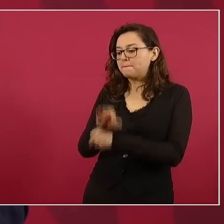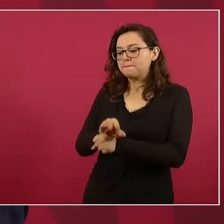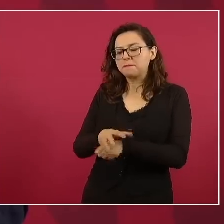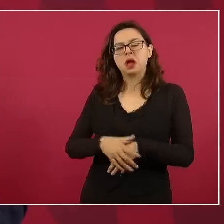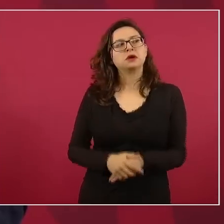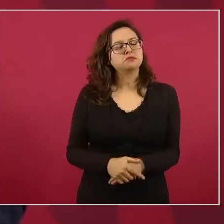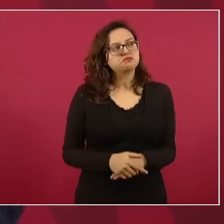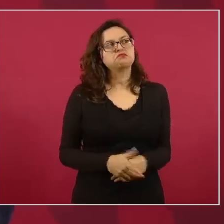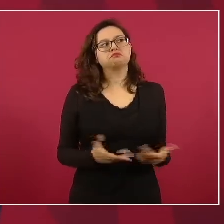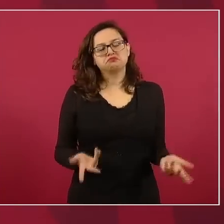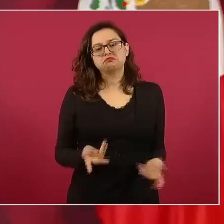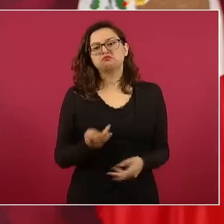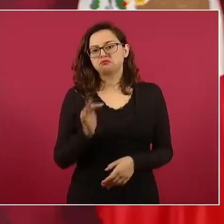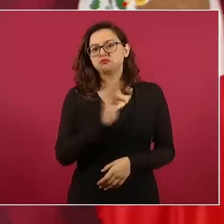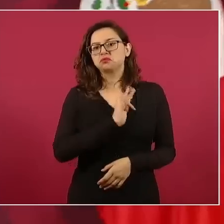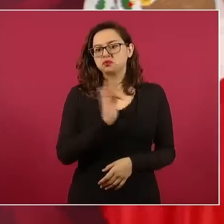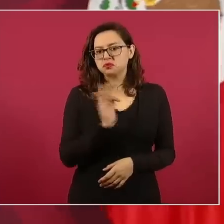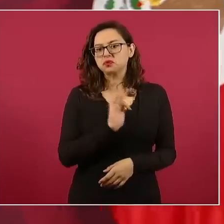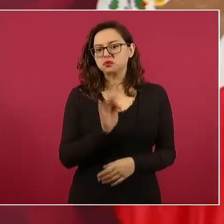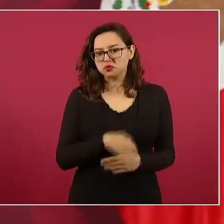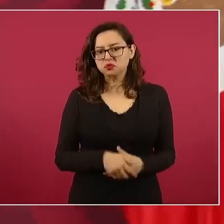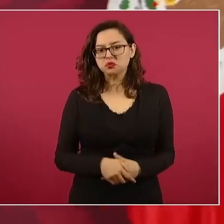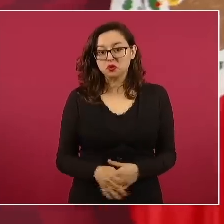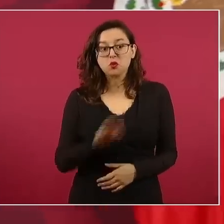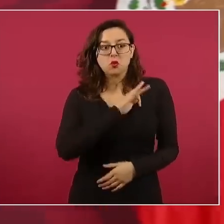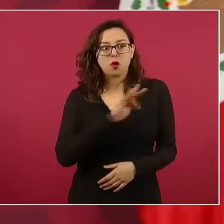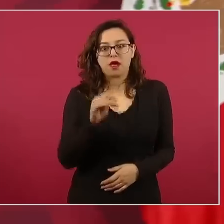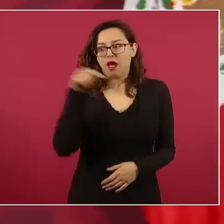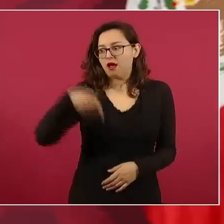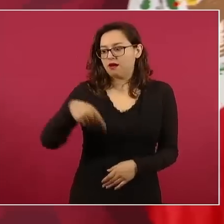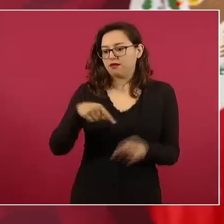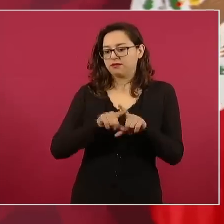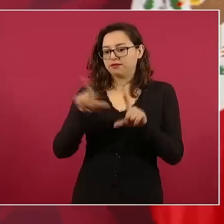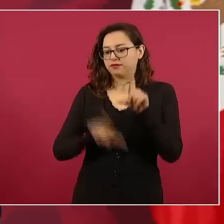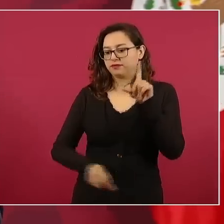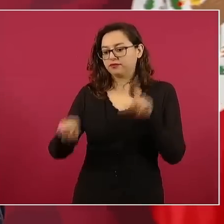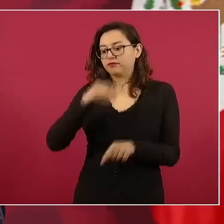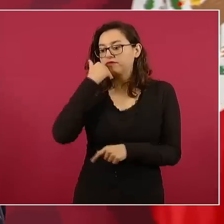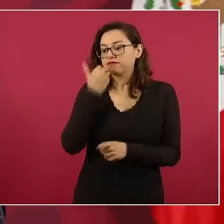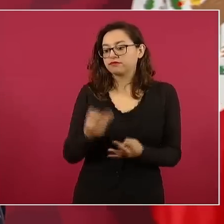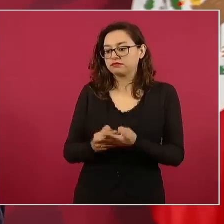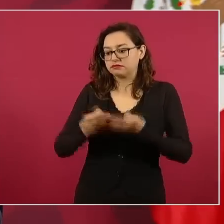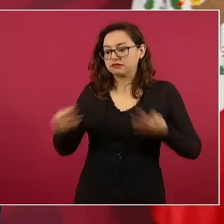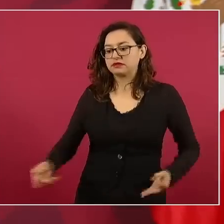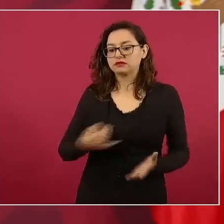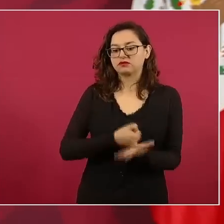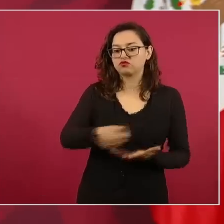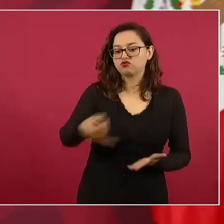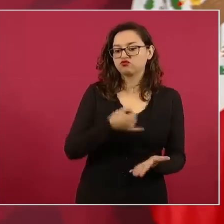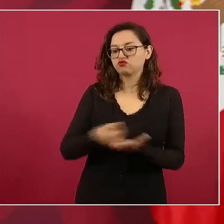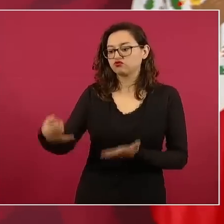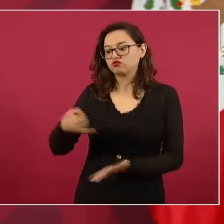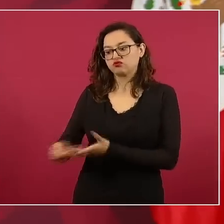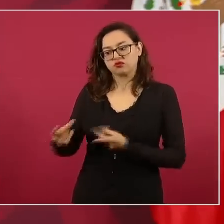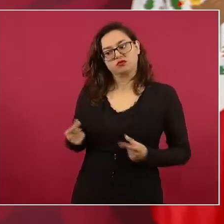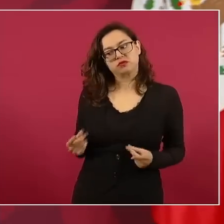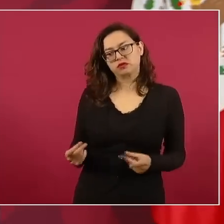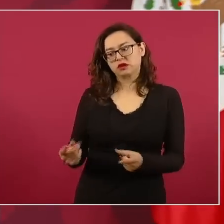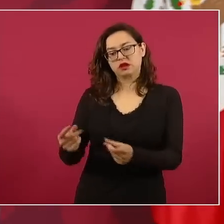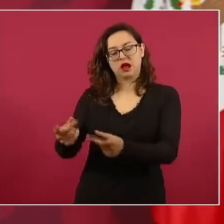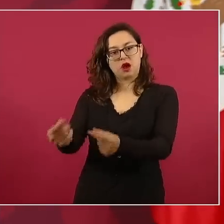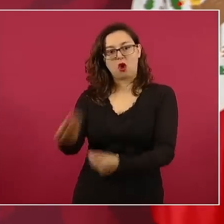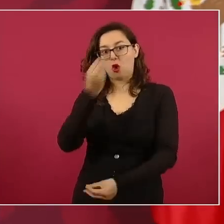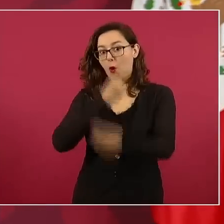Entonces, nos van a vender a precio justo